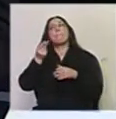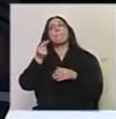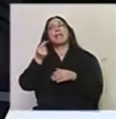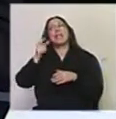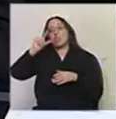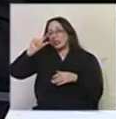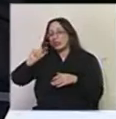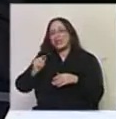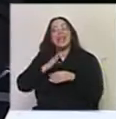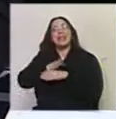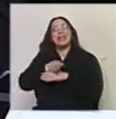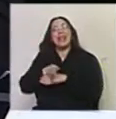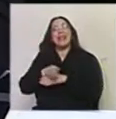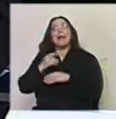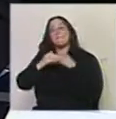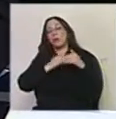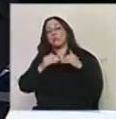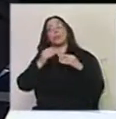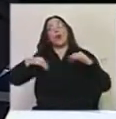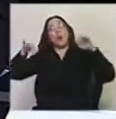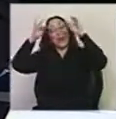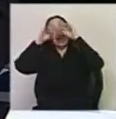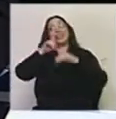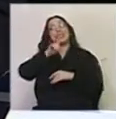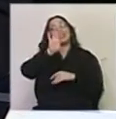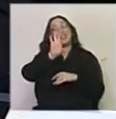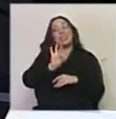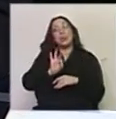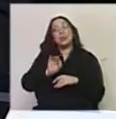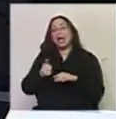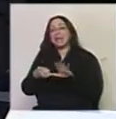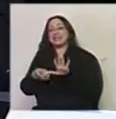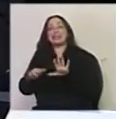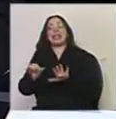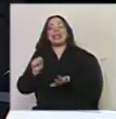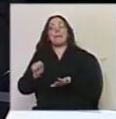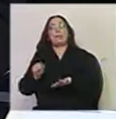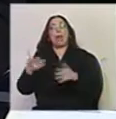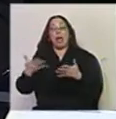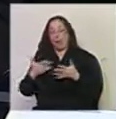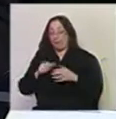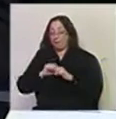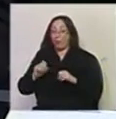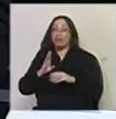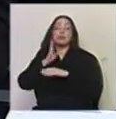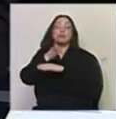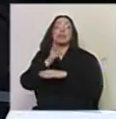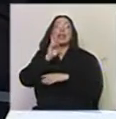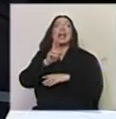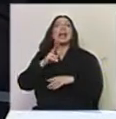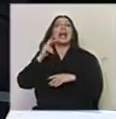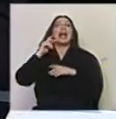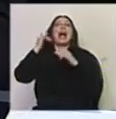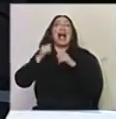compasarnos un poco con el proceso que venía haciendo el ballet de 150 a 60 pesos. Hoy podés ir a escuchar como la tercera de Mahler donde